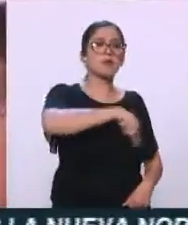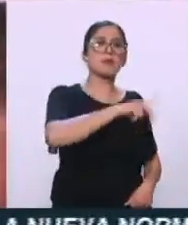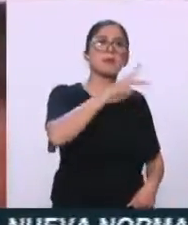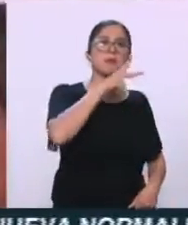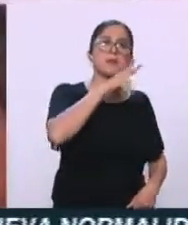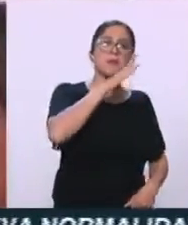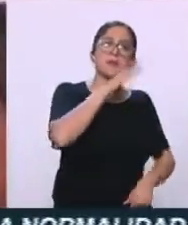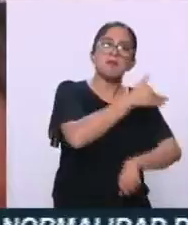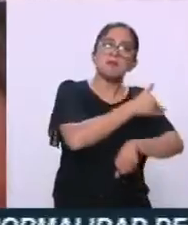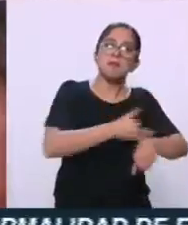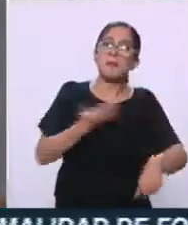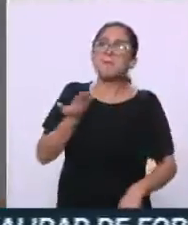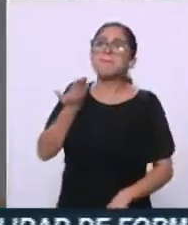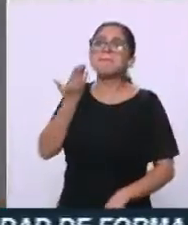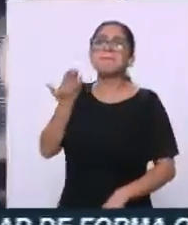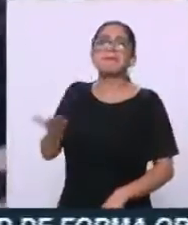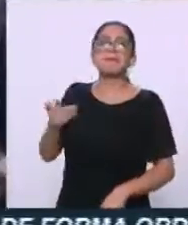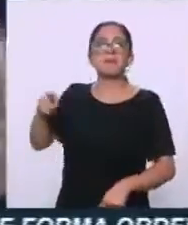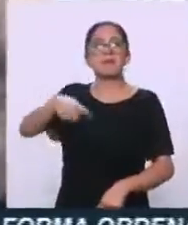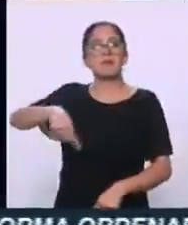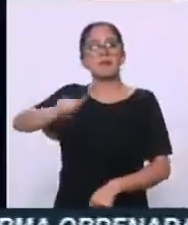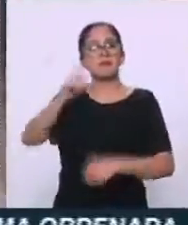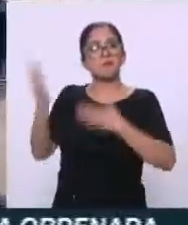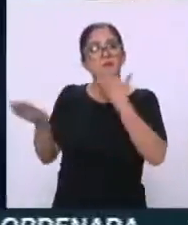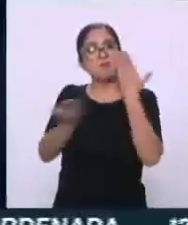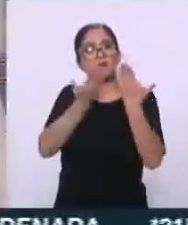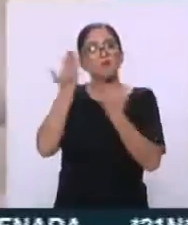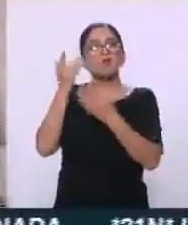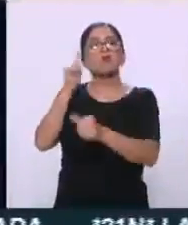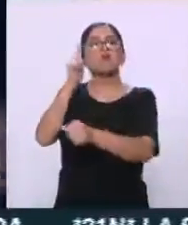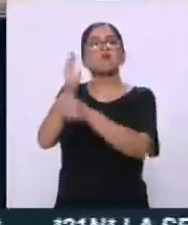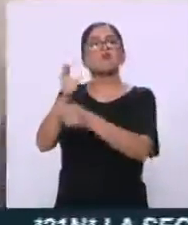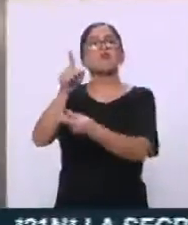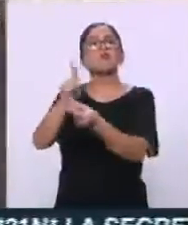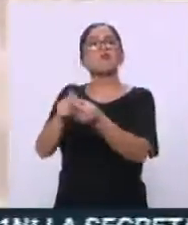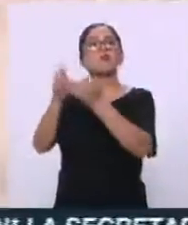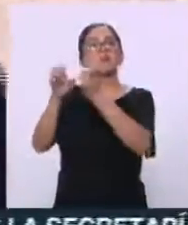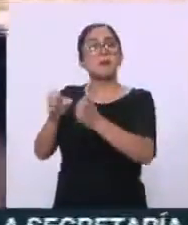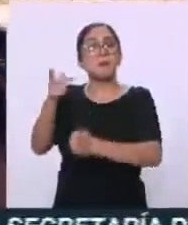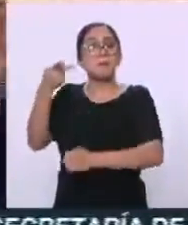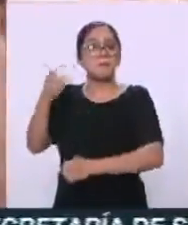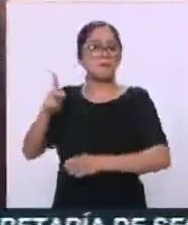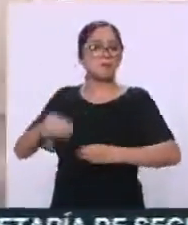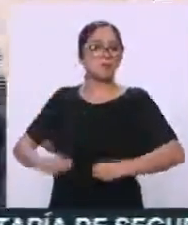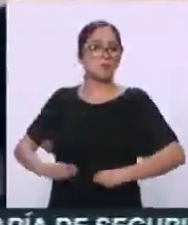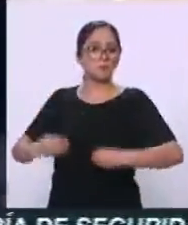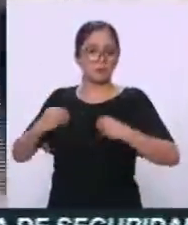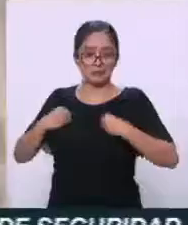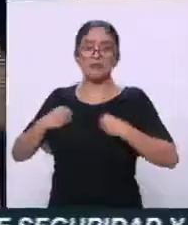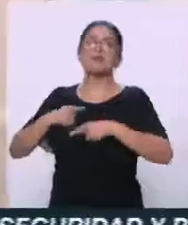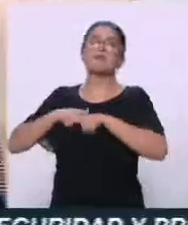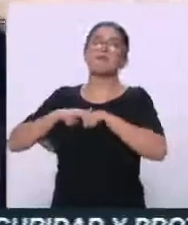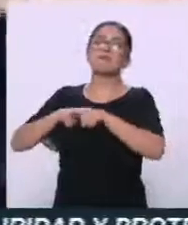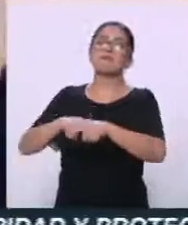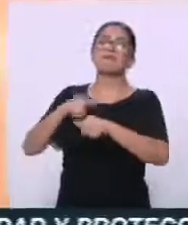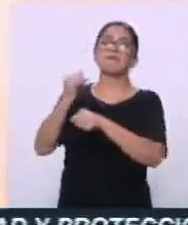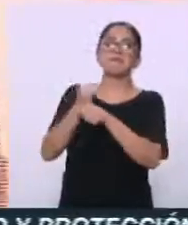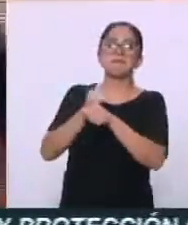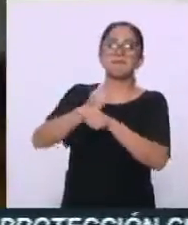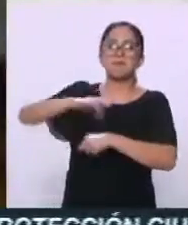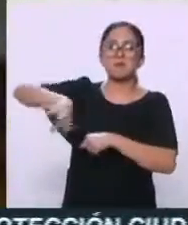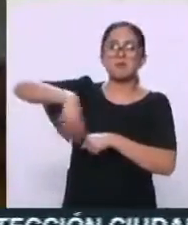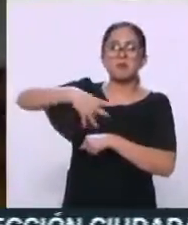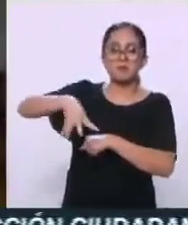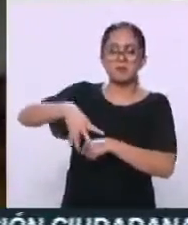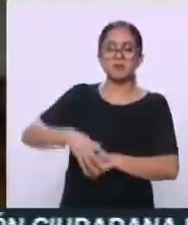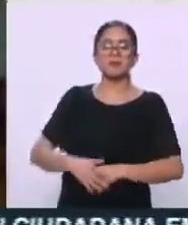con vida de los estudiantes y como te decía, que continúen las investigaciones y continúen la búsqueda. Vidulfo Rosales,